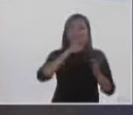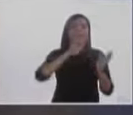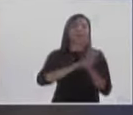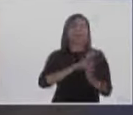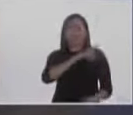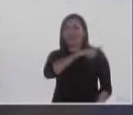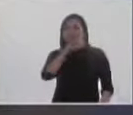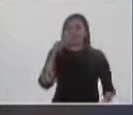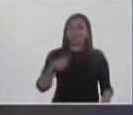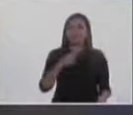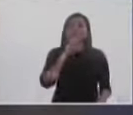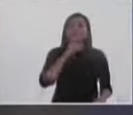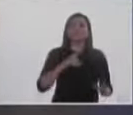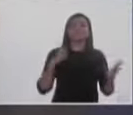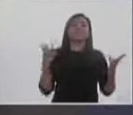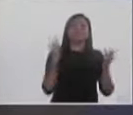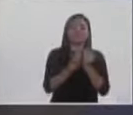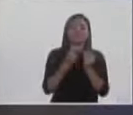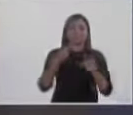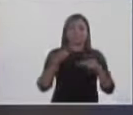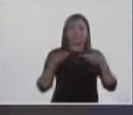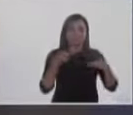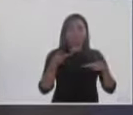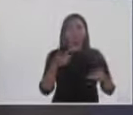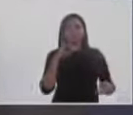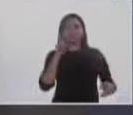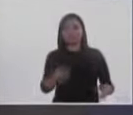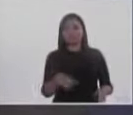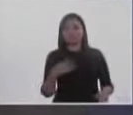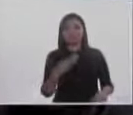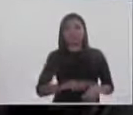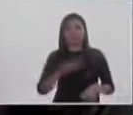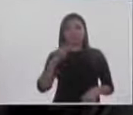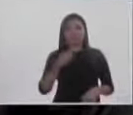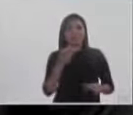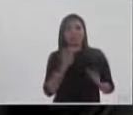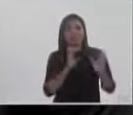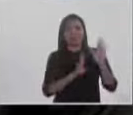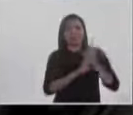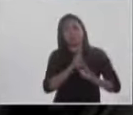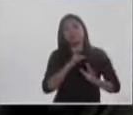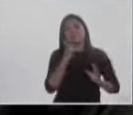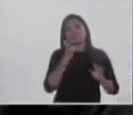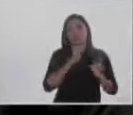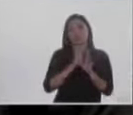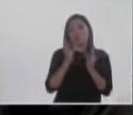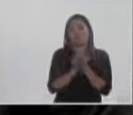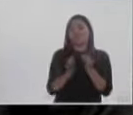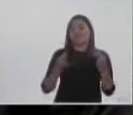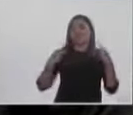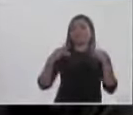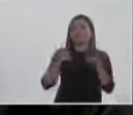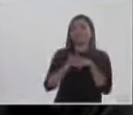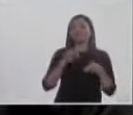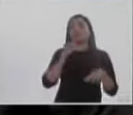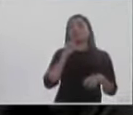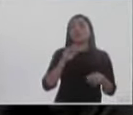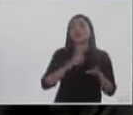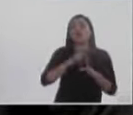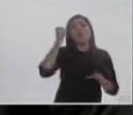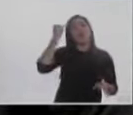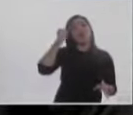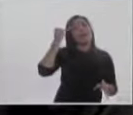el caso mexicano de financiamiento electoral es bastante exitoso y creo que es un modelo importante. La idea de